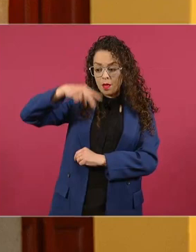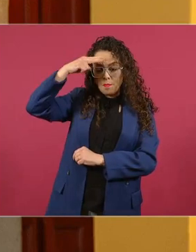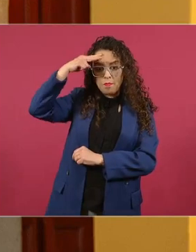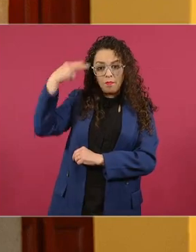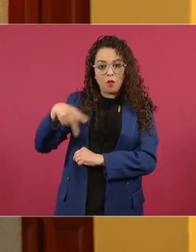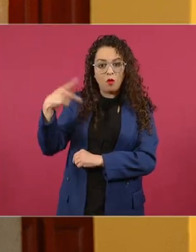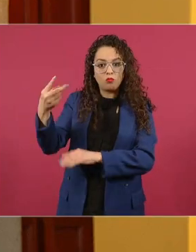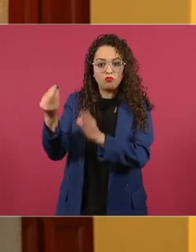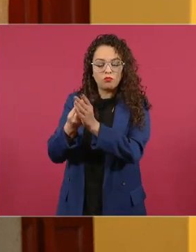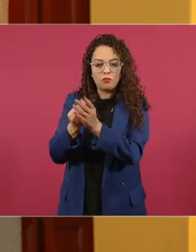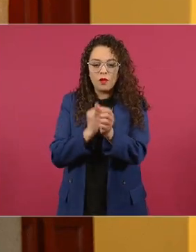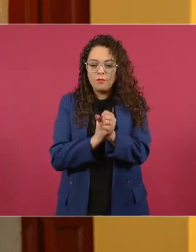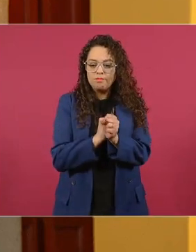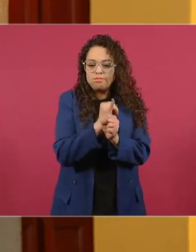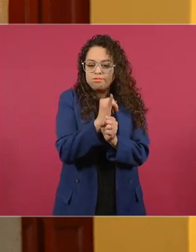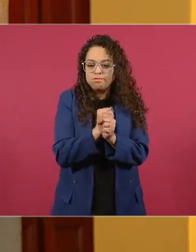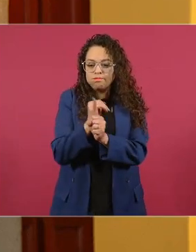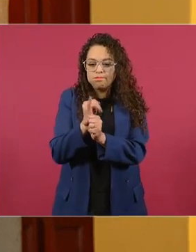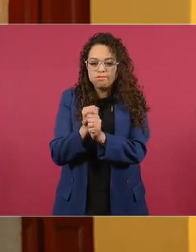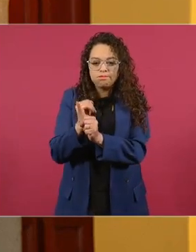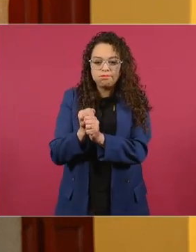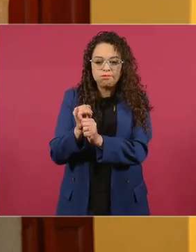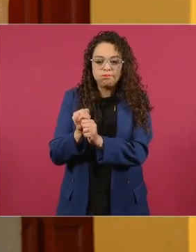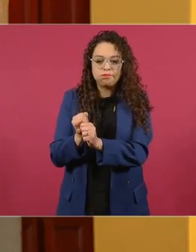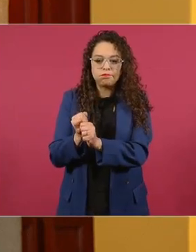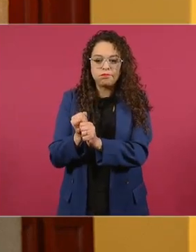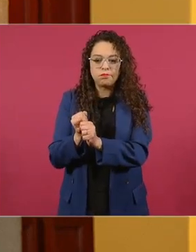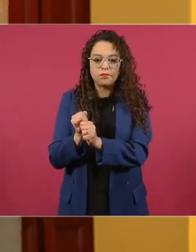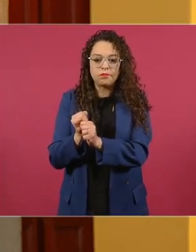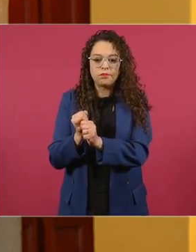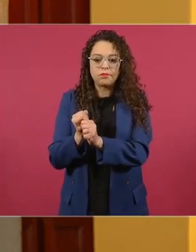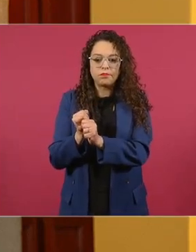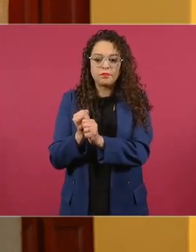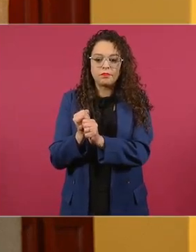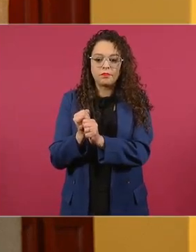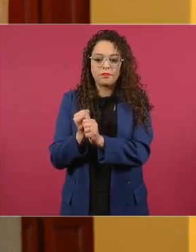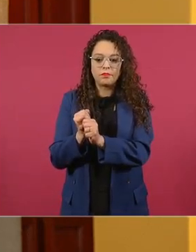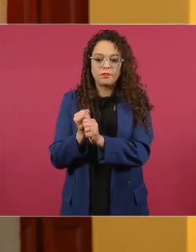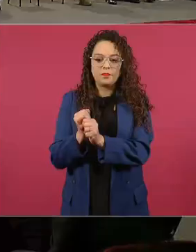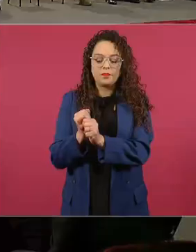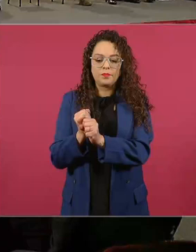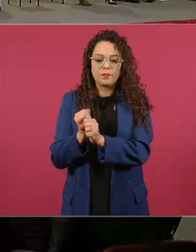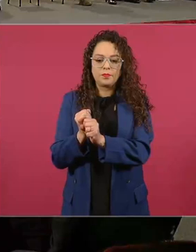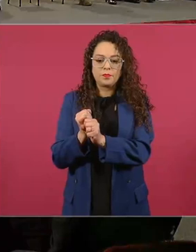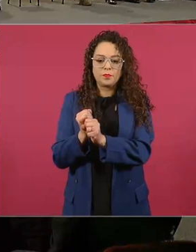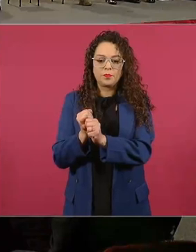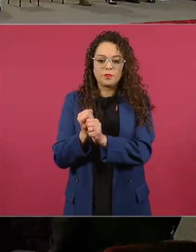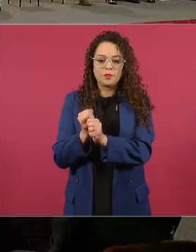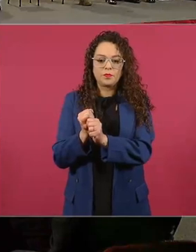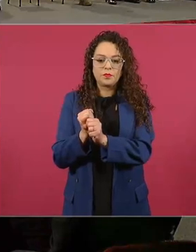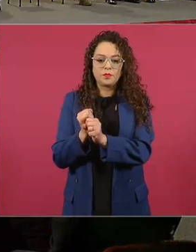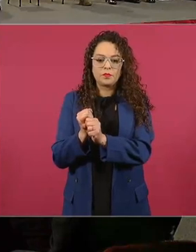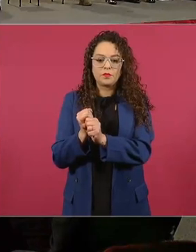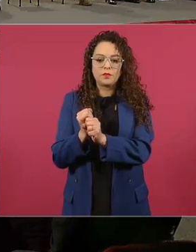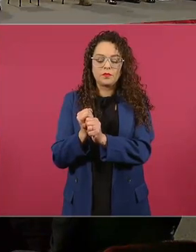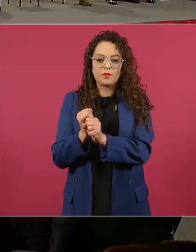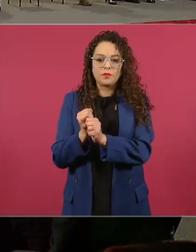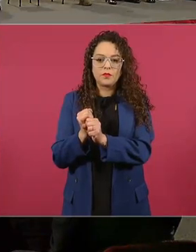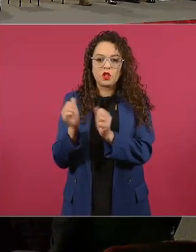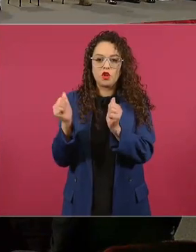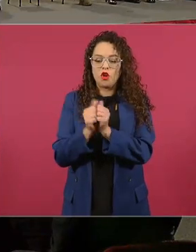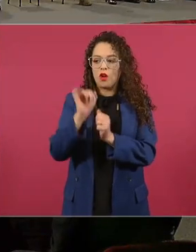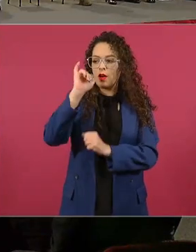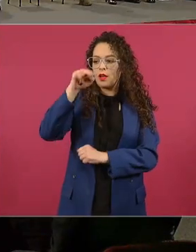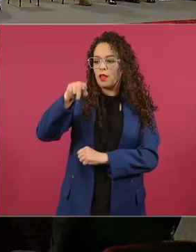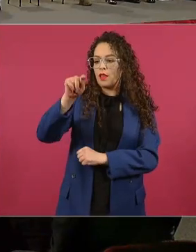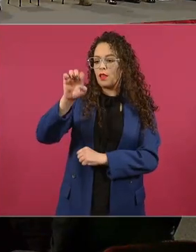entran todas las instancias que tienen estas capacidades, se logró la detención de diez